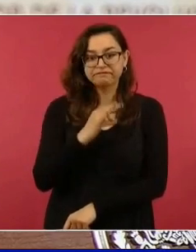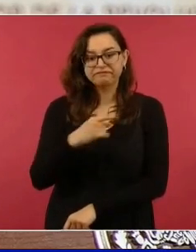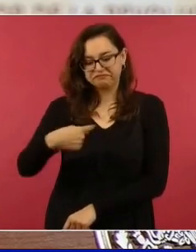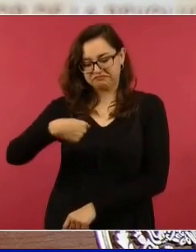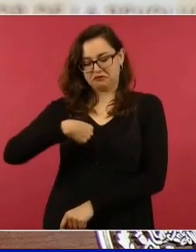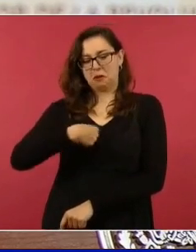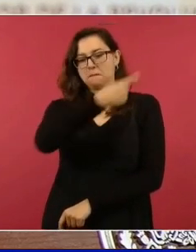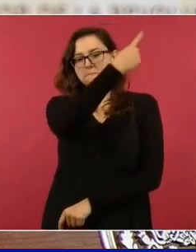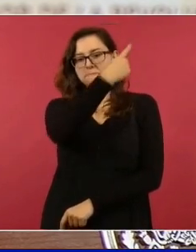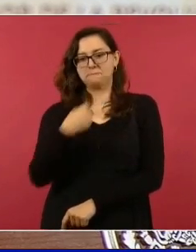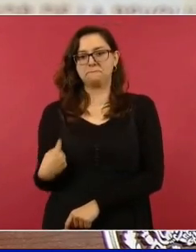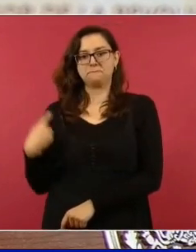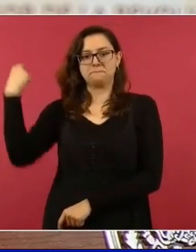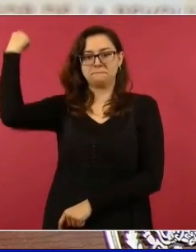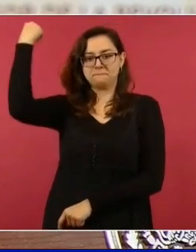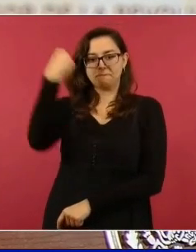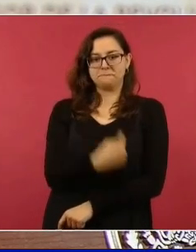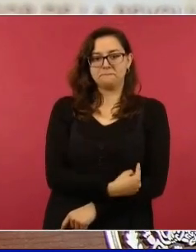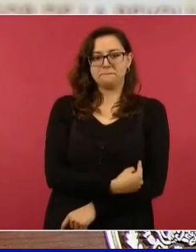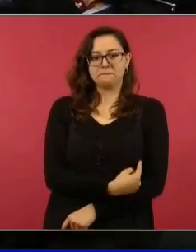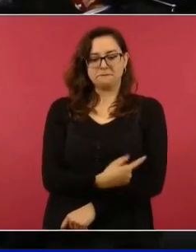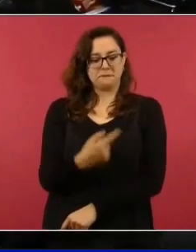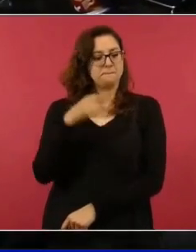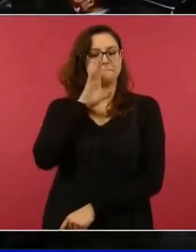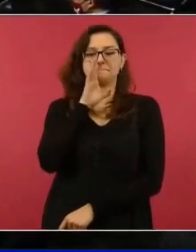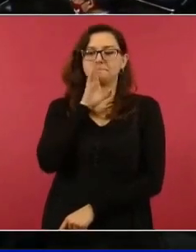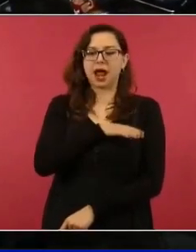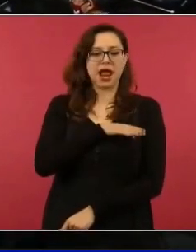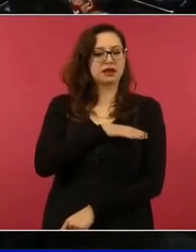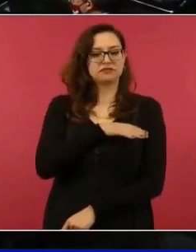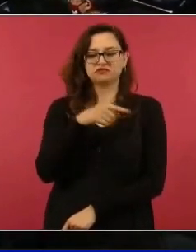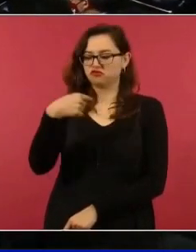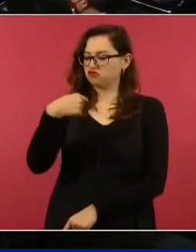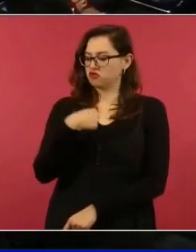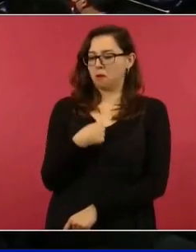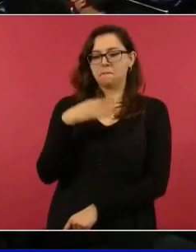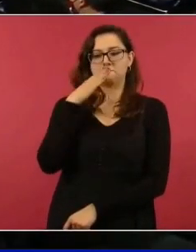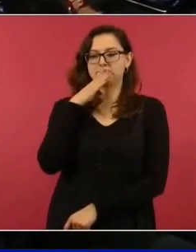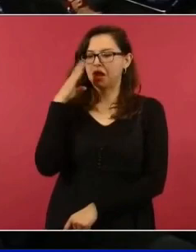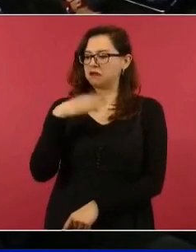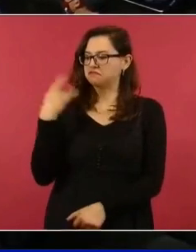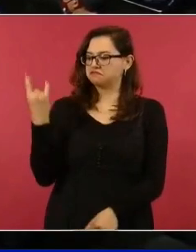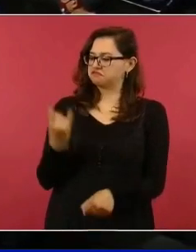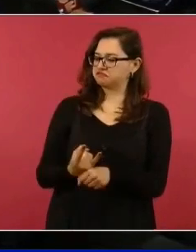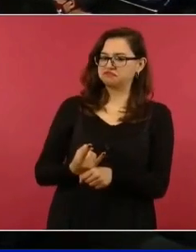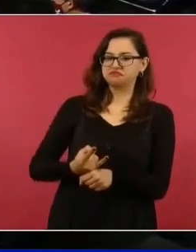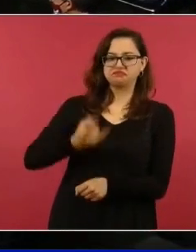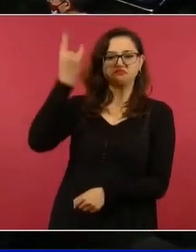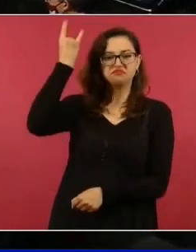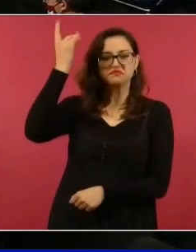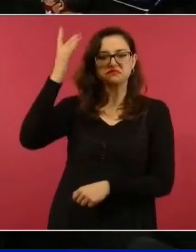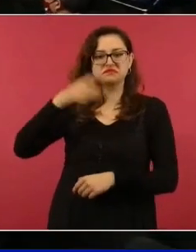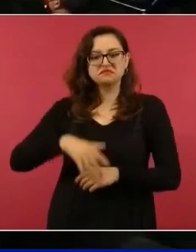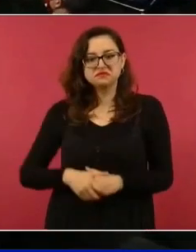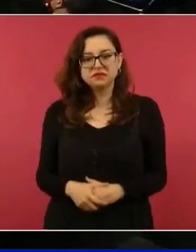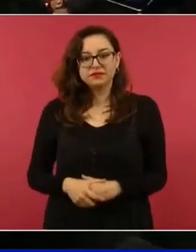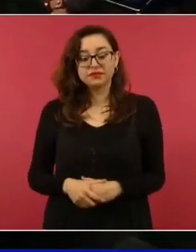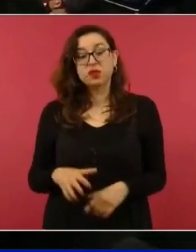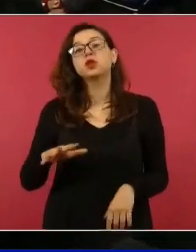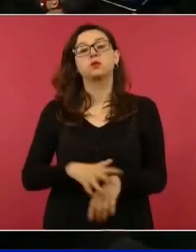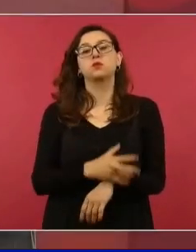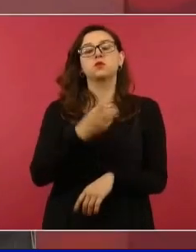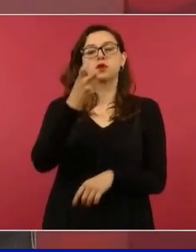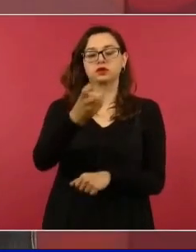Esto es un compromiso y es a lo que nos estamos dedicando